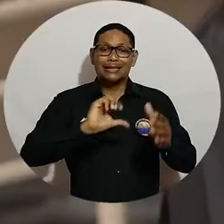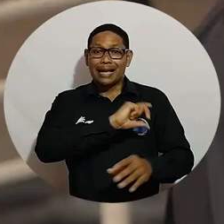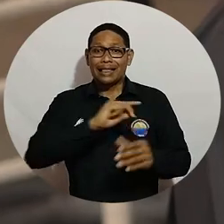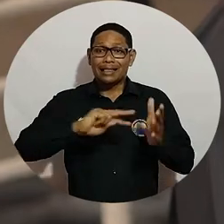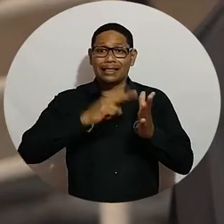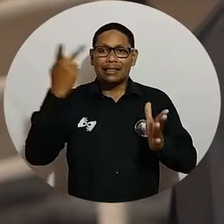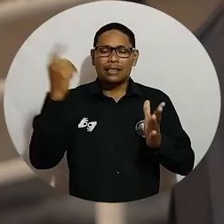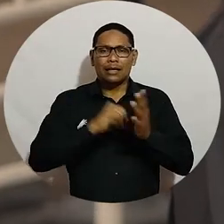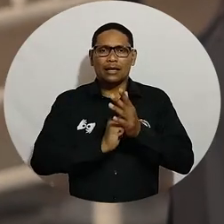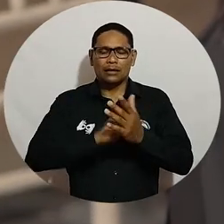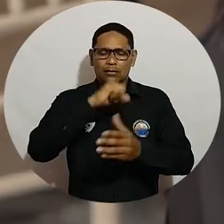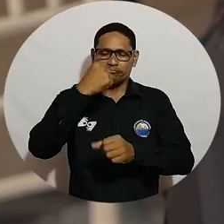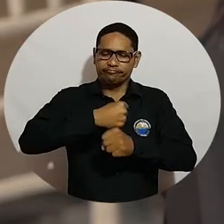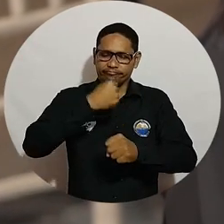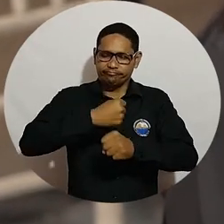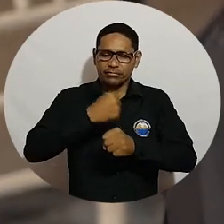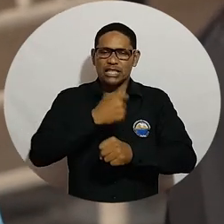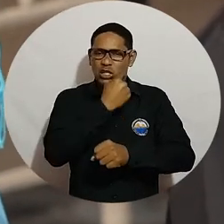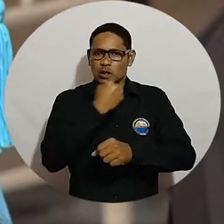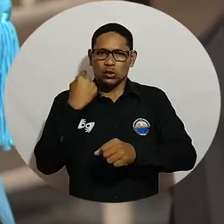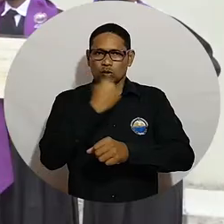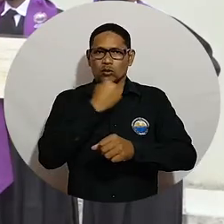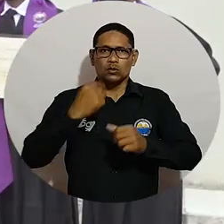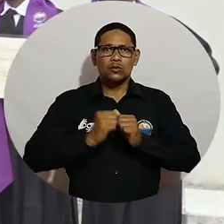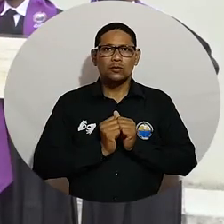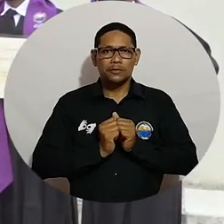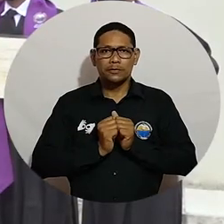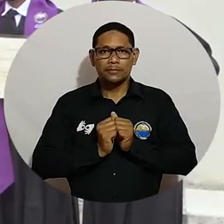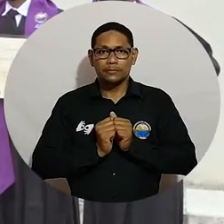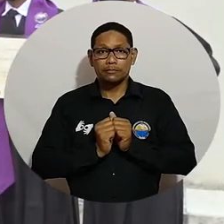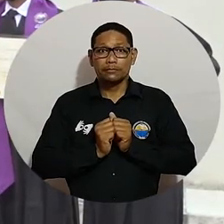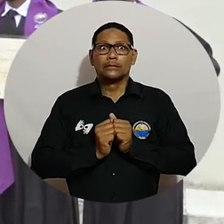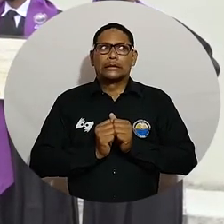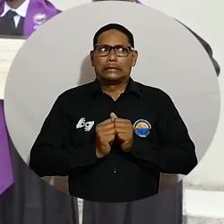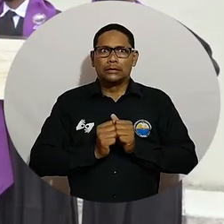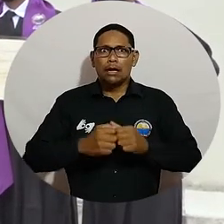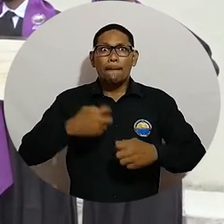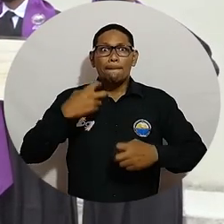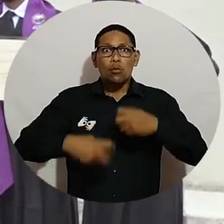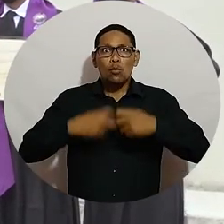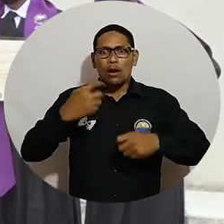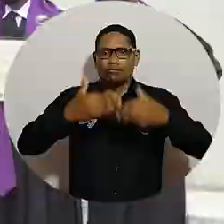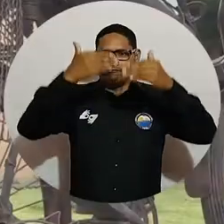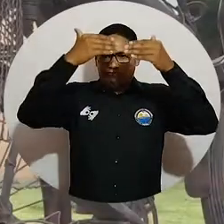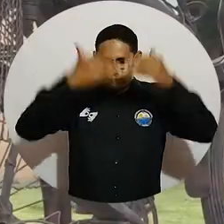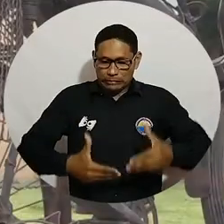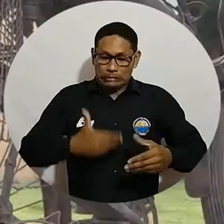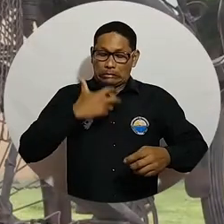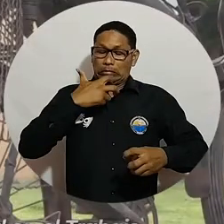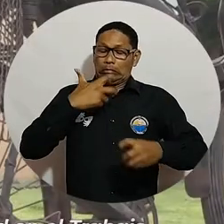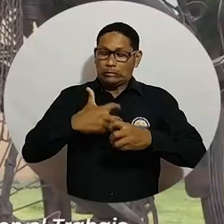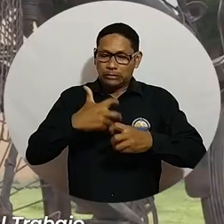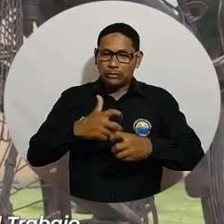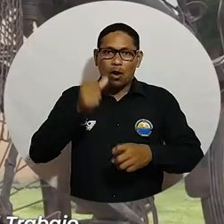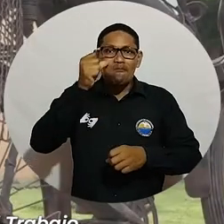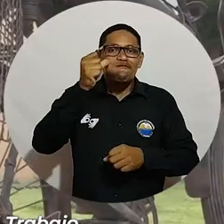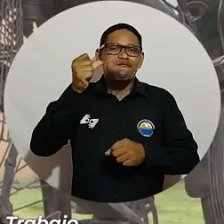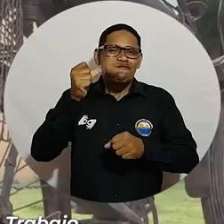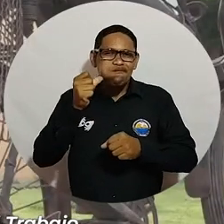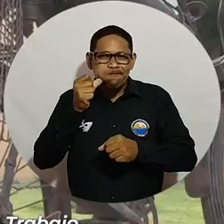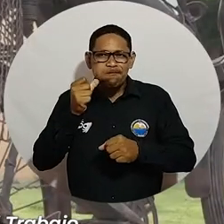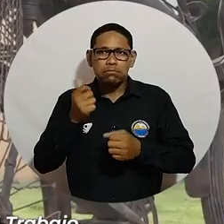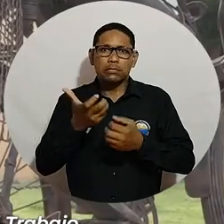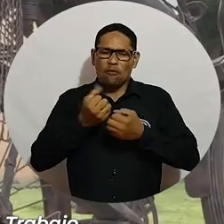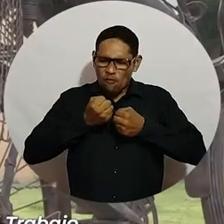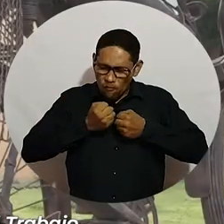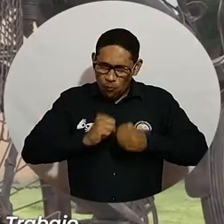técnicos laborales en auxiliar en salud oral. Fueron obstáculos que duran en el camino. El embarazo de la niña fue